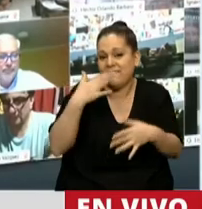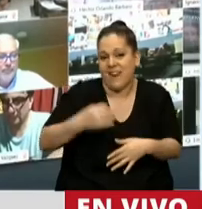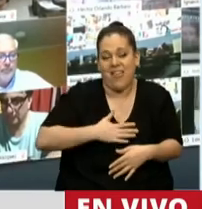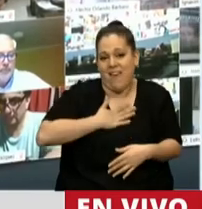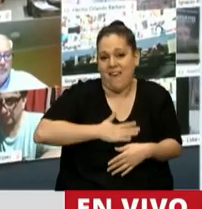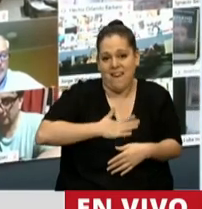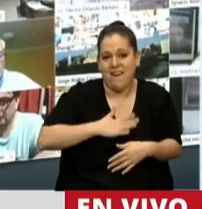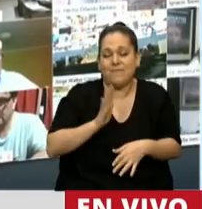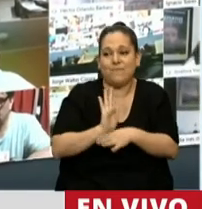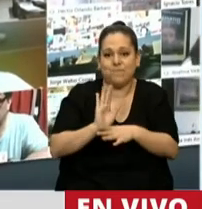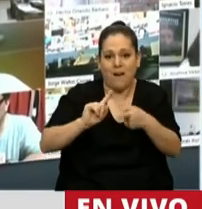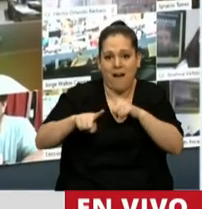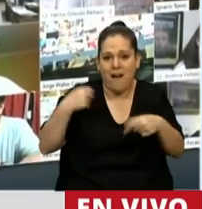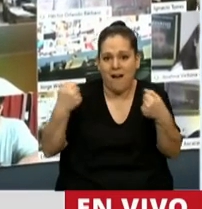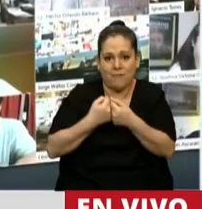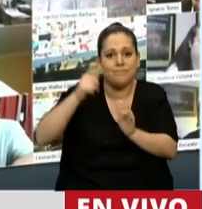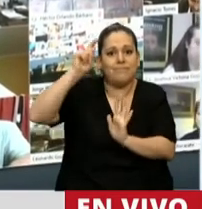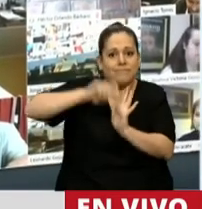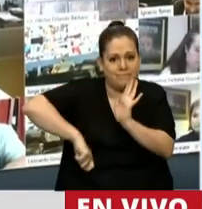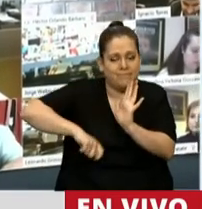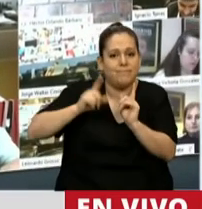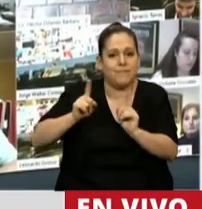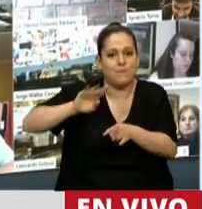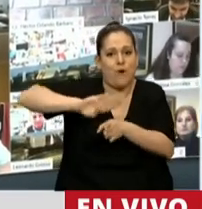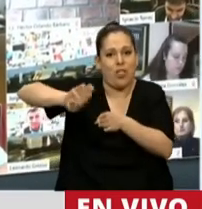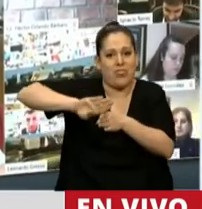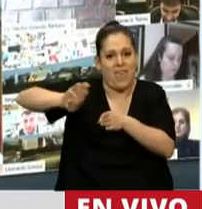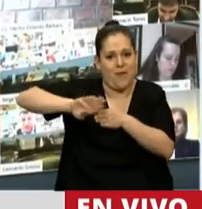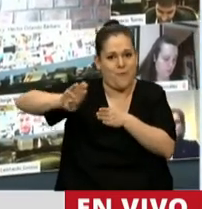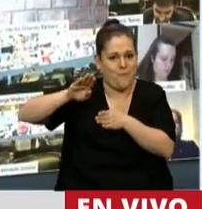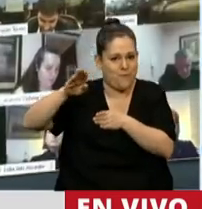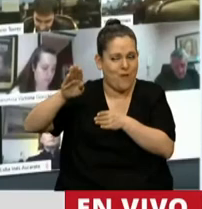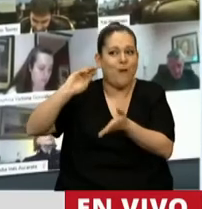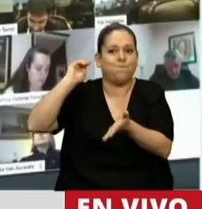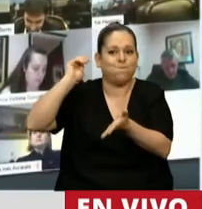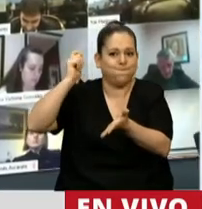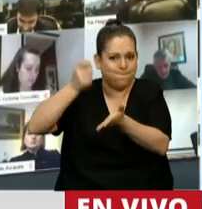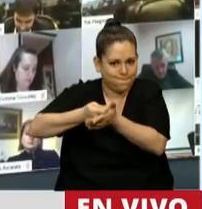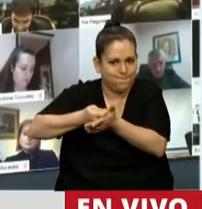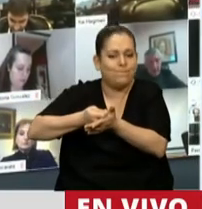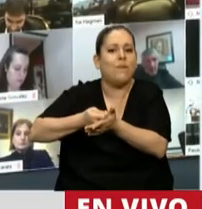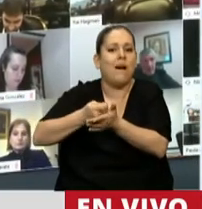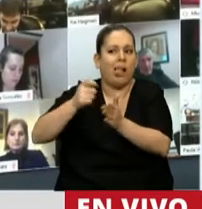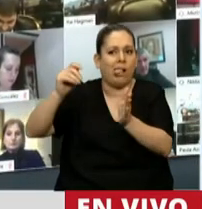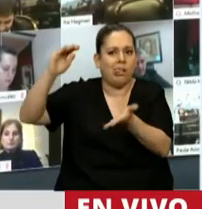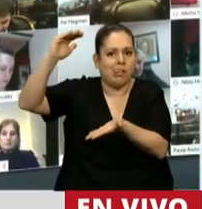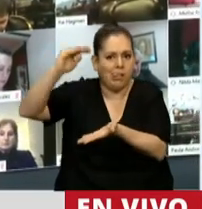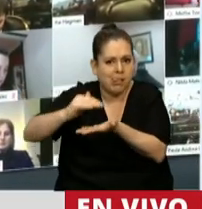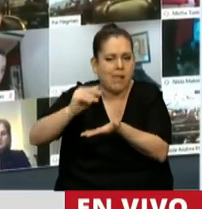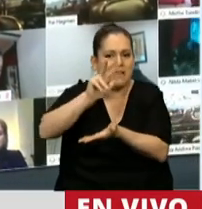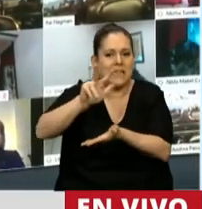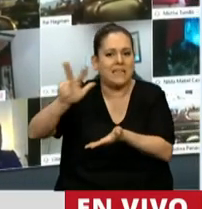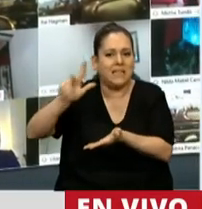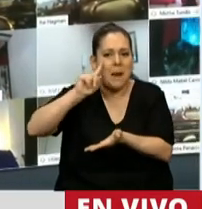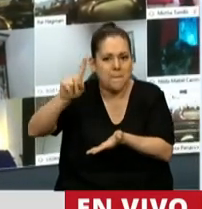ha firmado un acuerdo actual con relación a la deuda externa, hemos podido bajar 33.000 millones de pesos